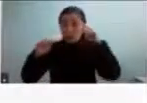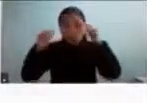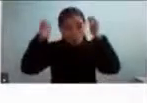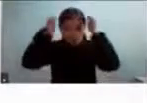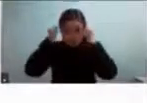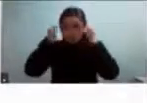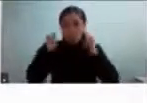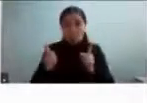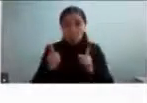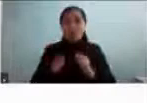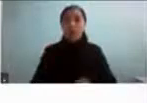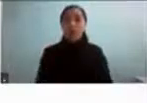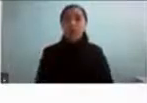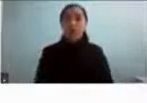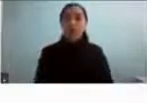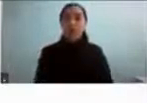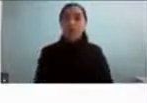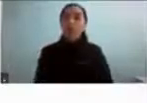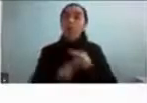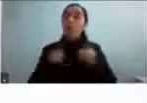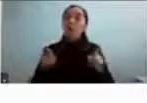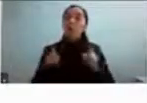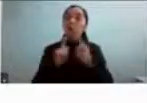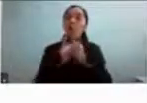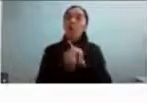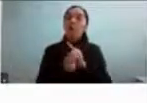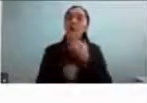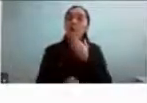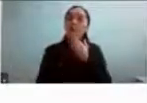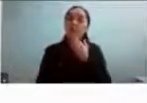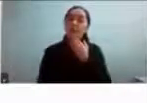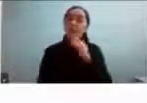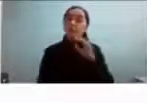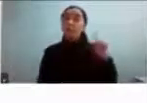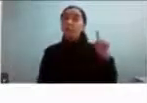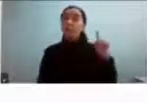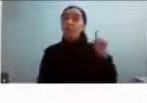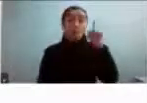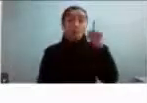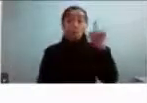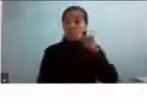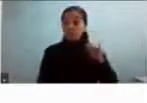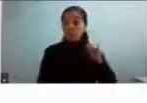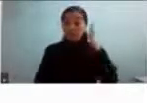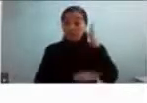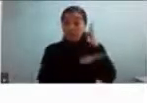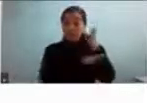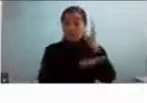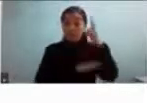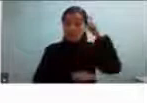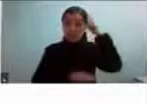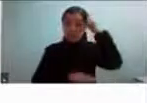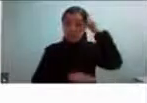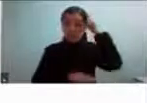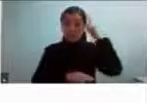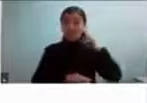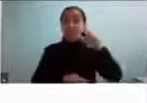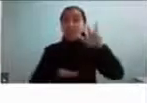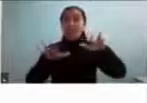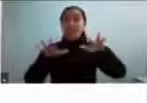Bueno, el cambio también me pasó que la primera y la última vez que fui al peluquero fue cuando tenía 19 años.